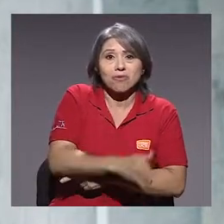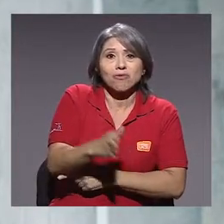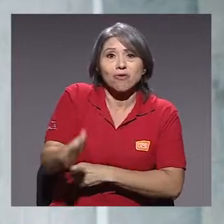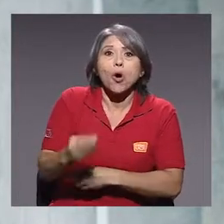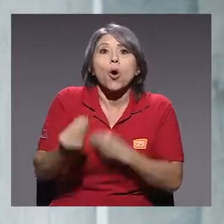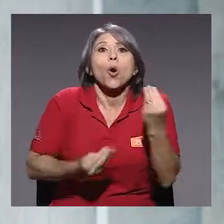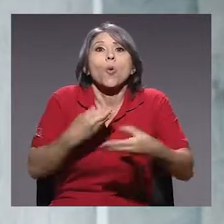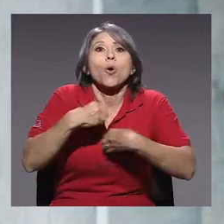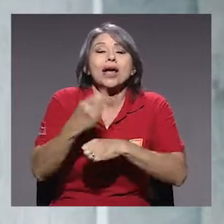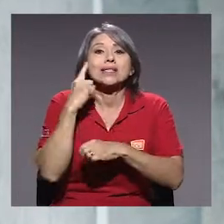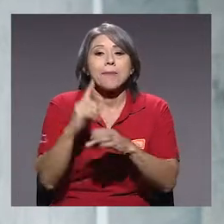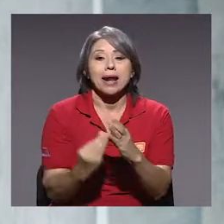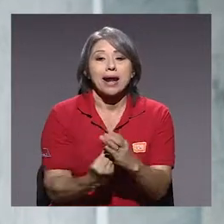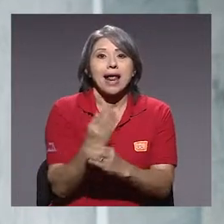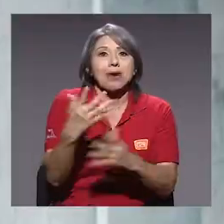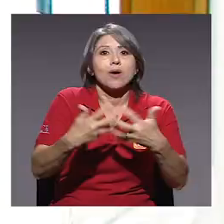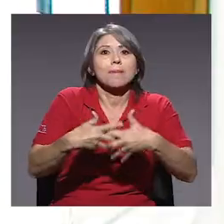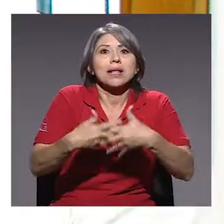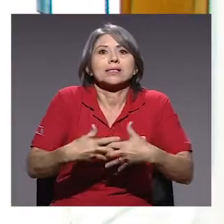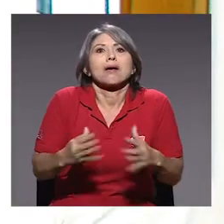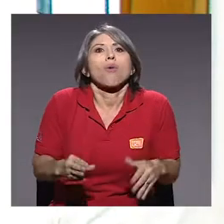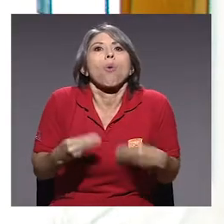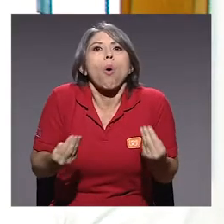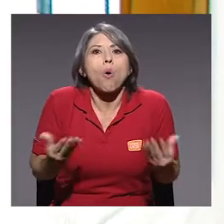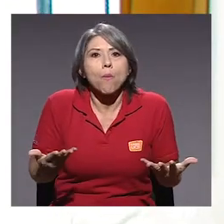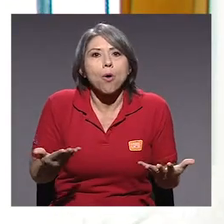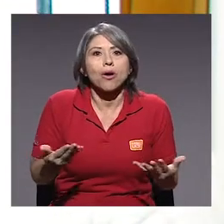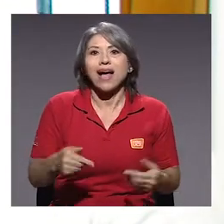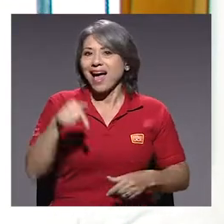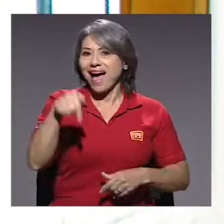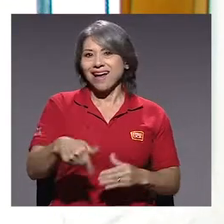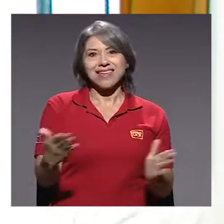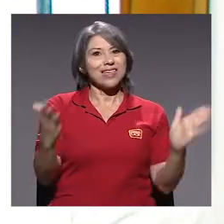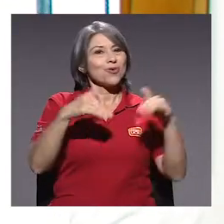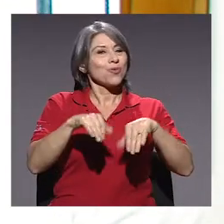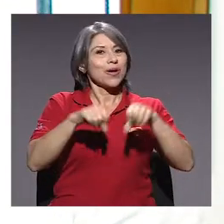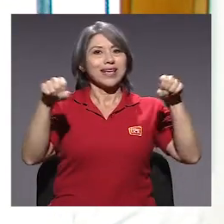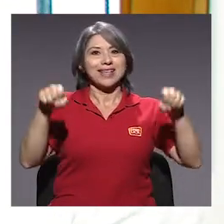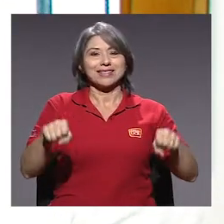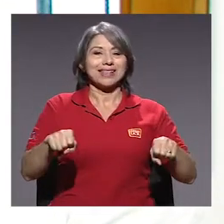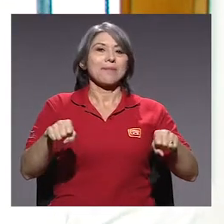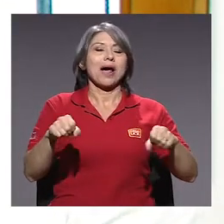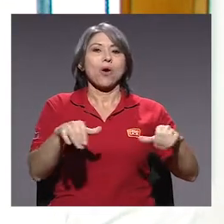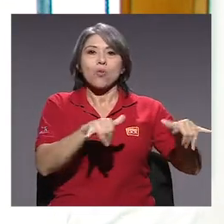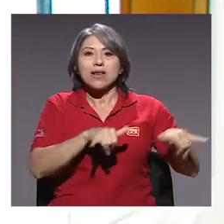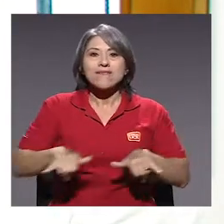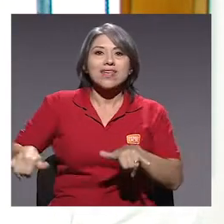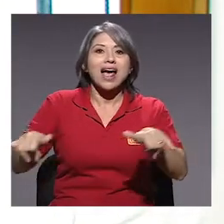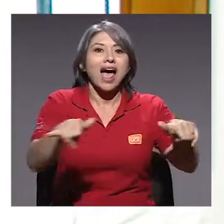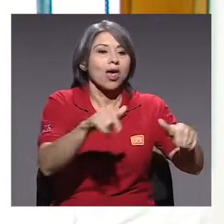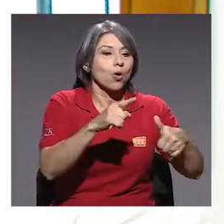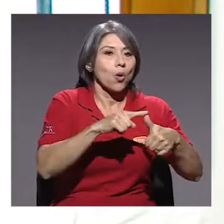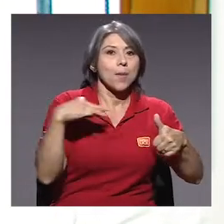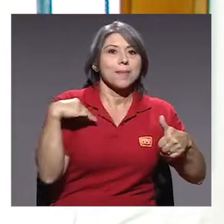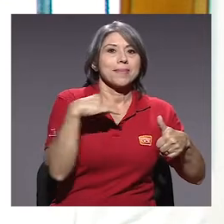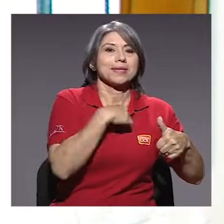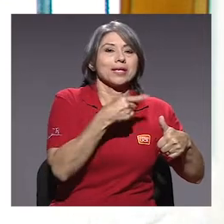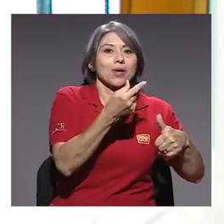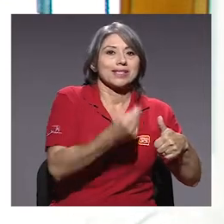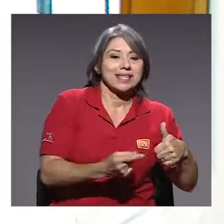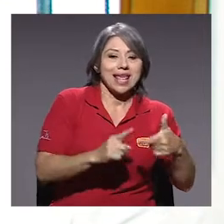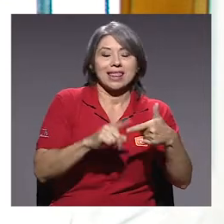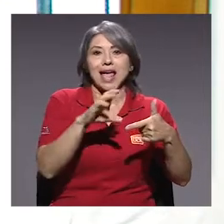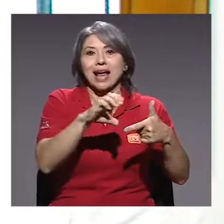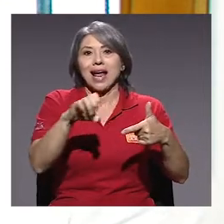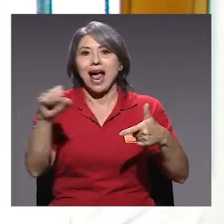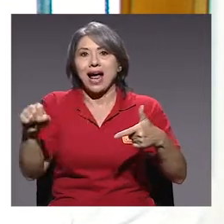empresa? ¿De dónde? ¿Cómo? Que no existe un sistema unificado entre hacienda, entre la caja, entre todo, para